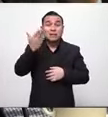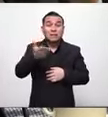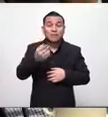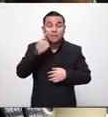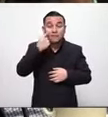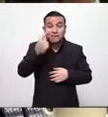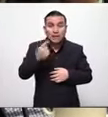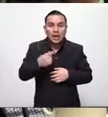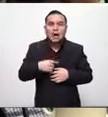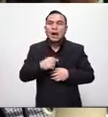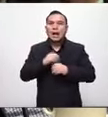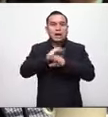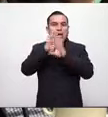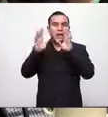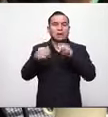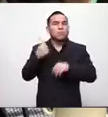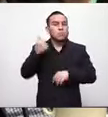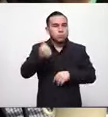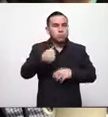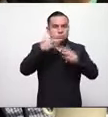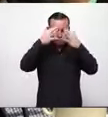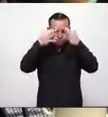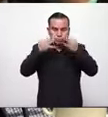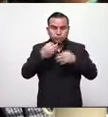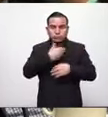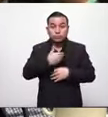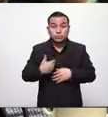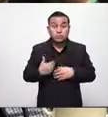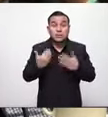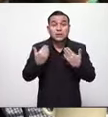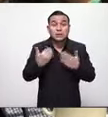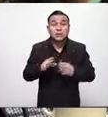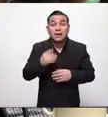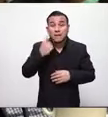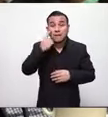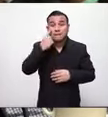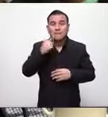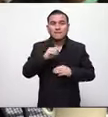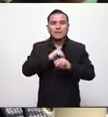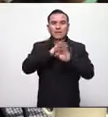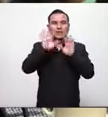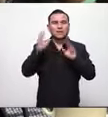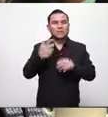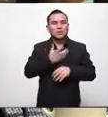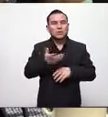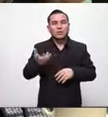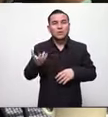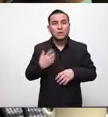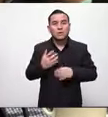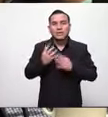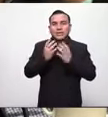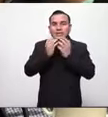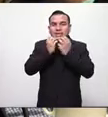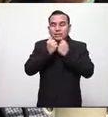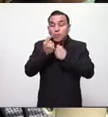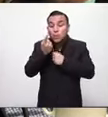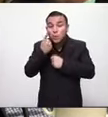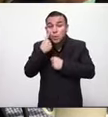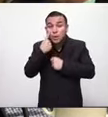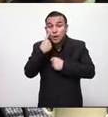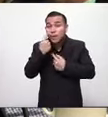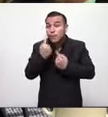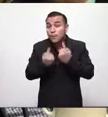se le dio la razón a él él ha hecho cosas en resguardar lo que es